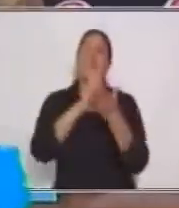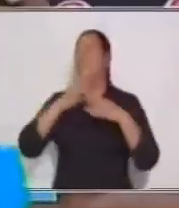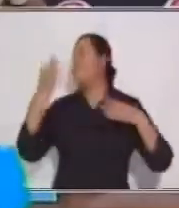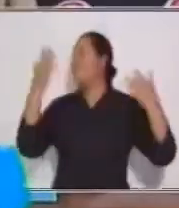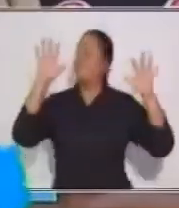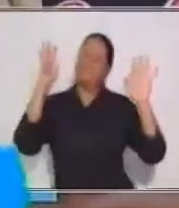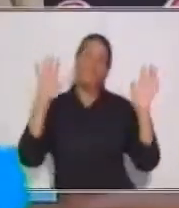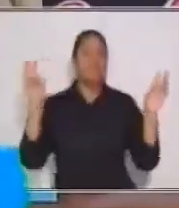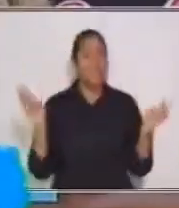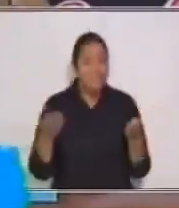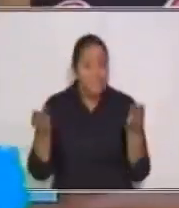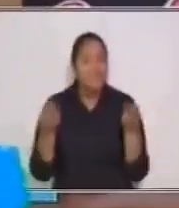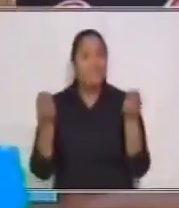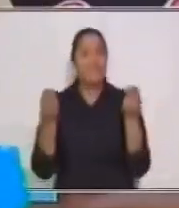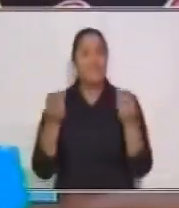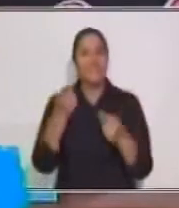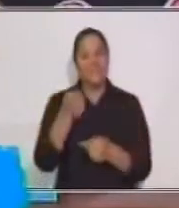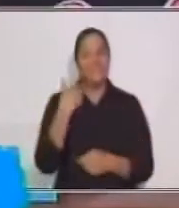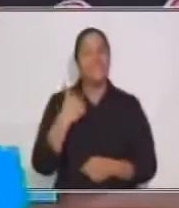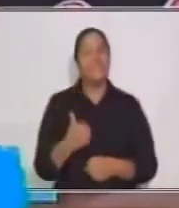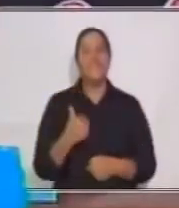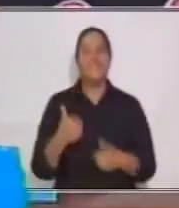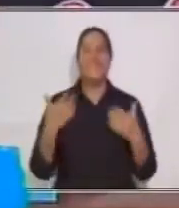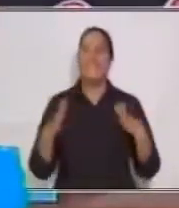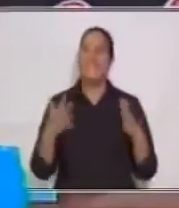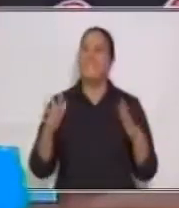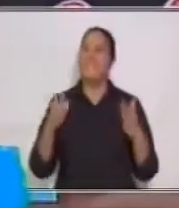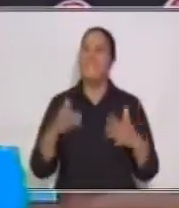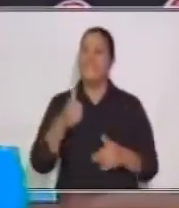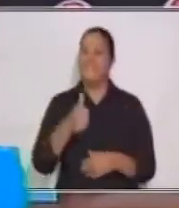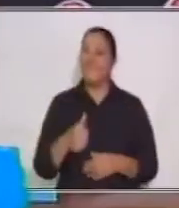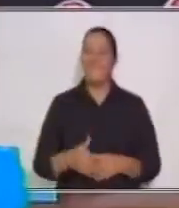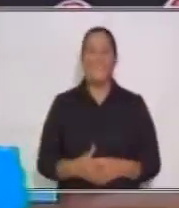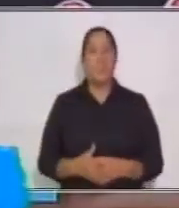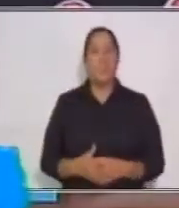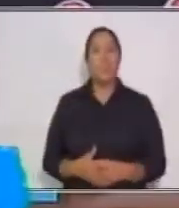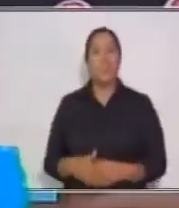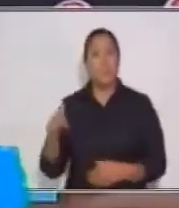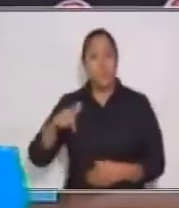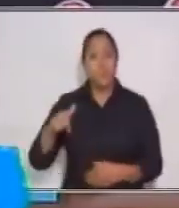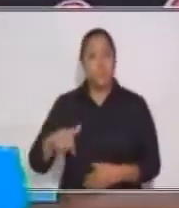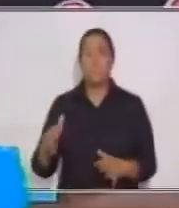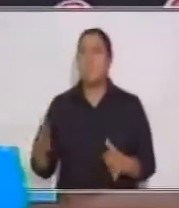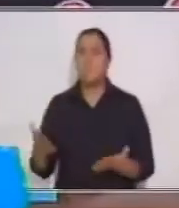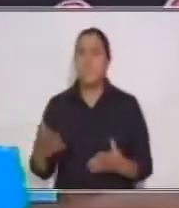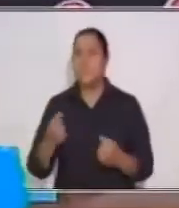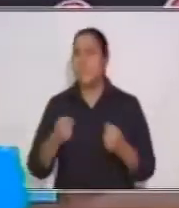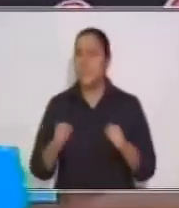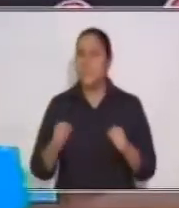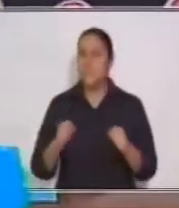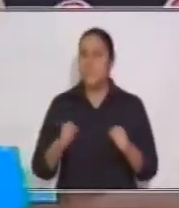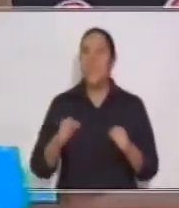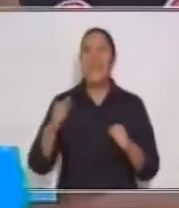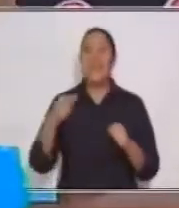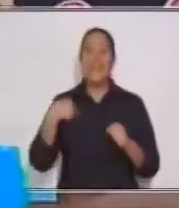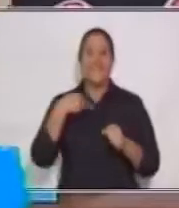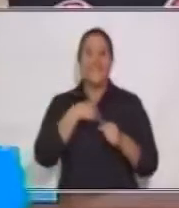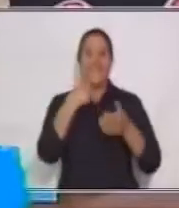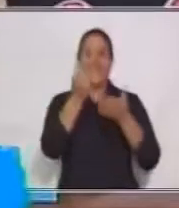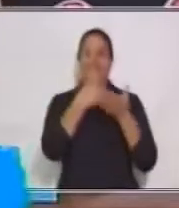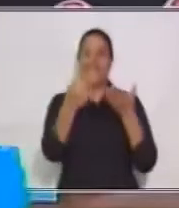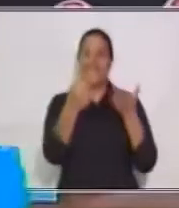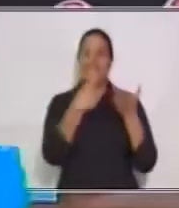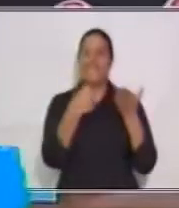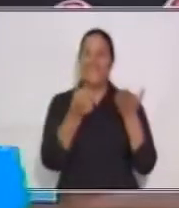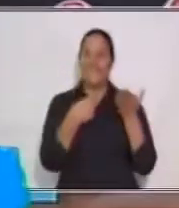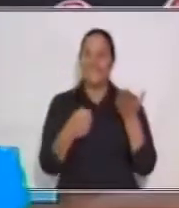más. ¿Verdad que sí? Muy bien. Los felicito. Entonces, ahora, vamos a escribir. Nosotros vamos